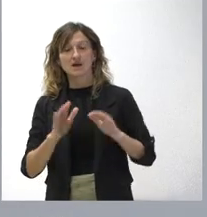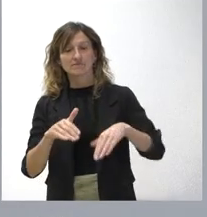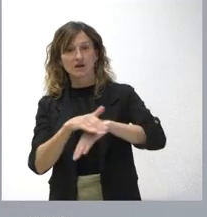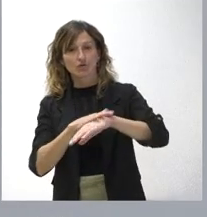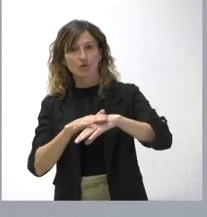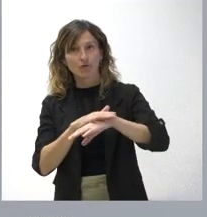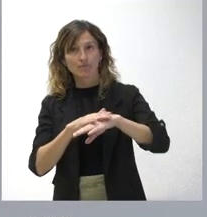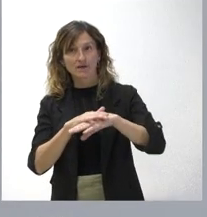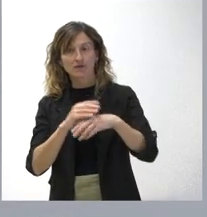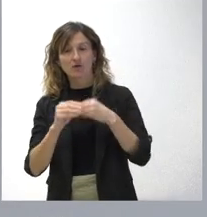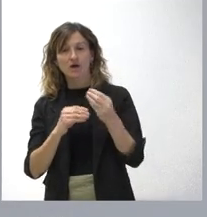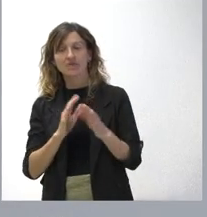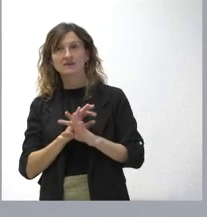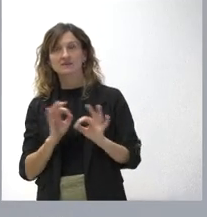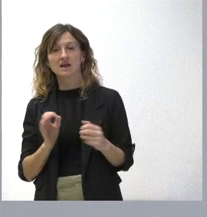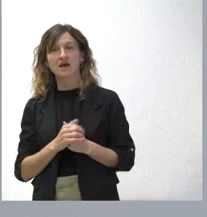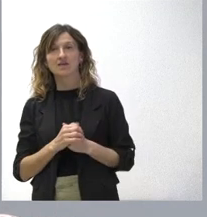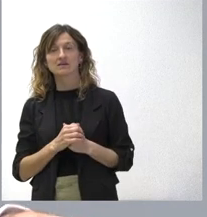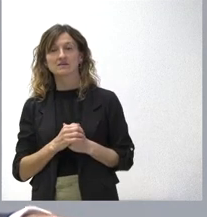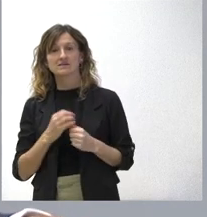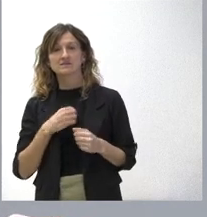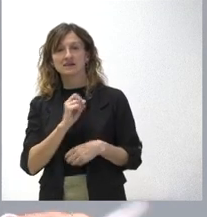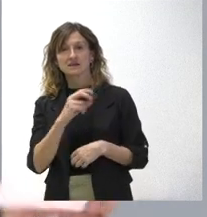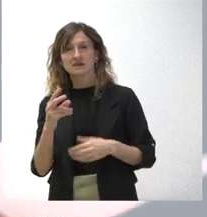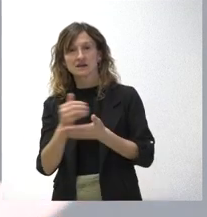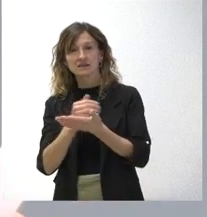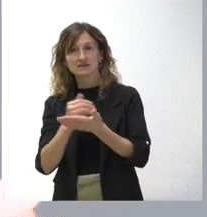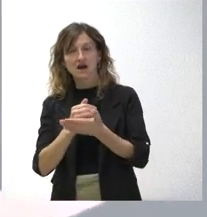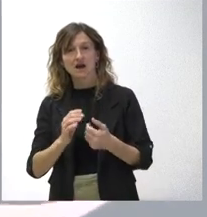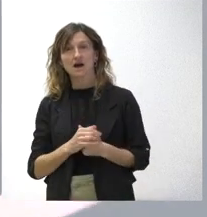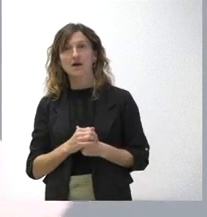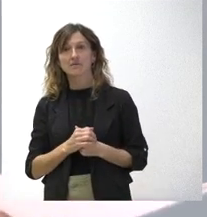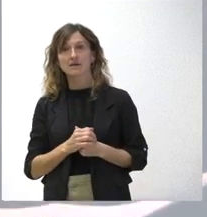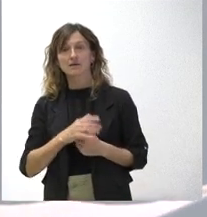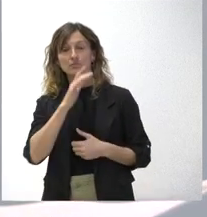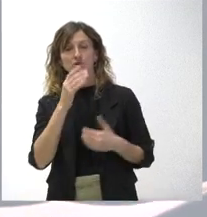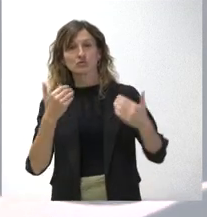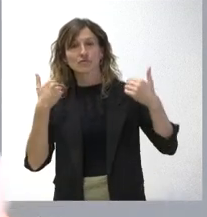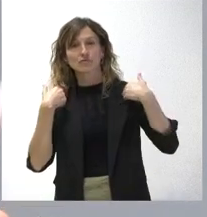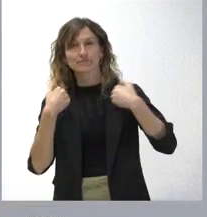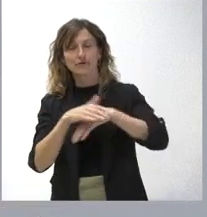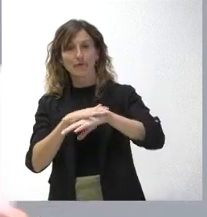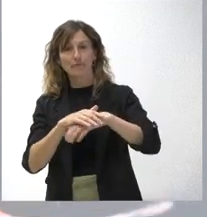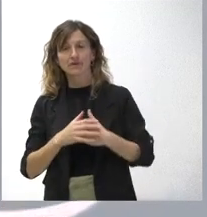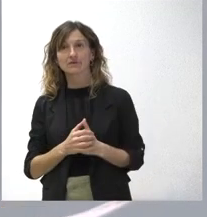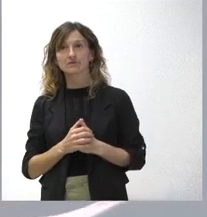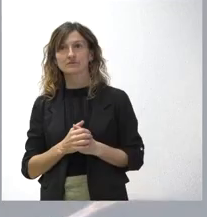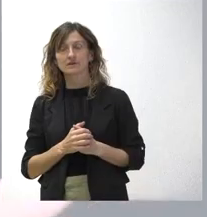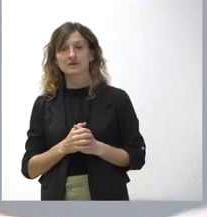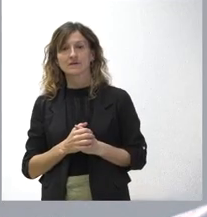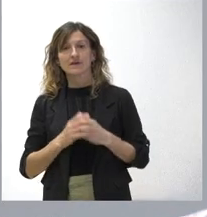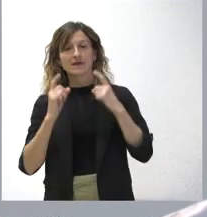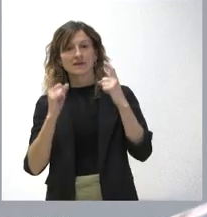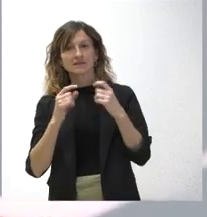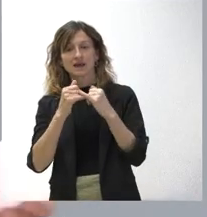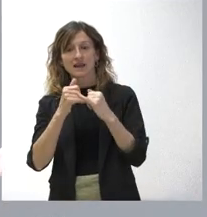actuar si estas líneas fueran rentables por sí mismas. Precisamente está la función que hacemos los gobiernos, dotar de viabilidad a